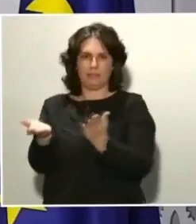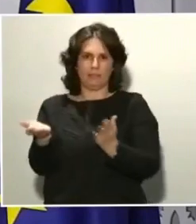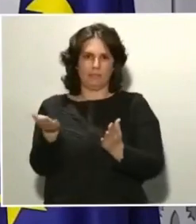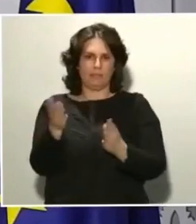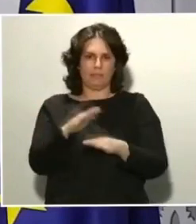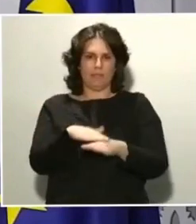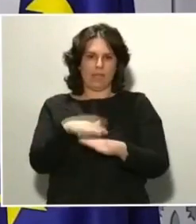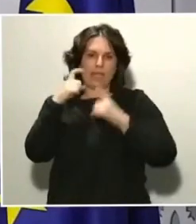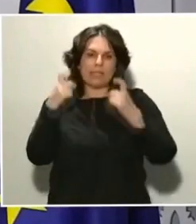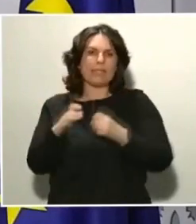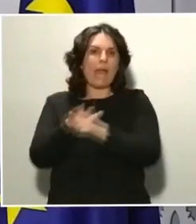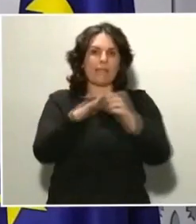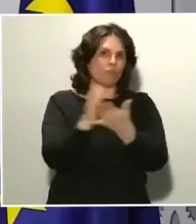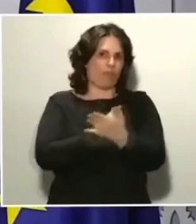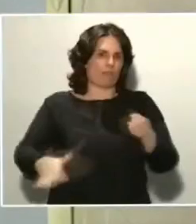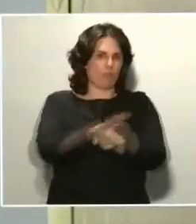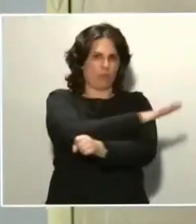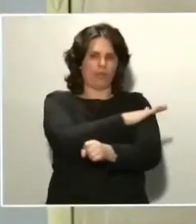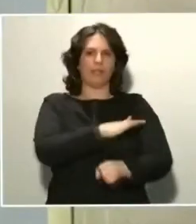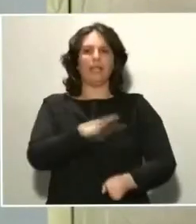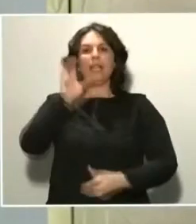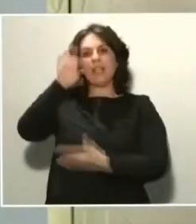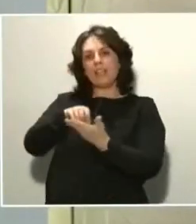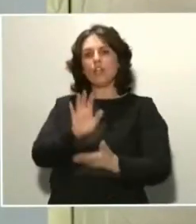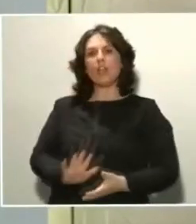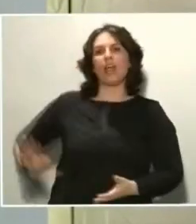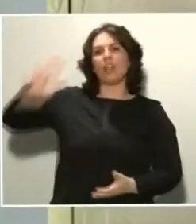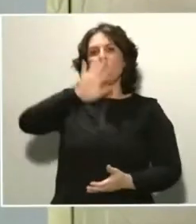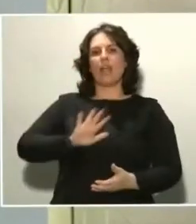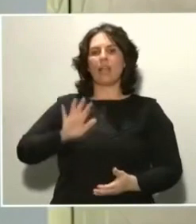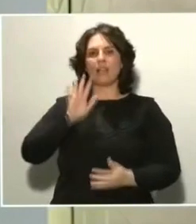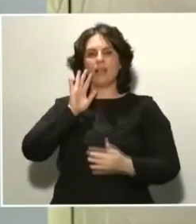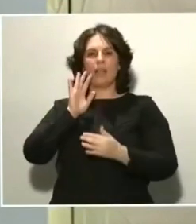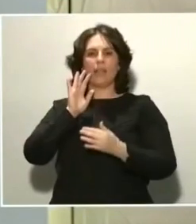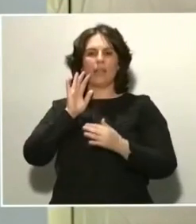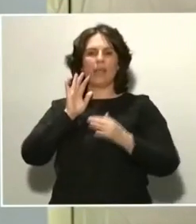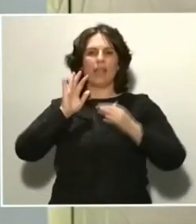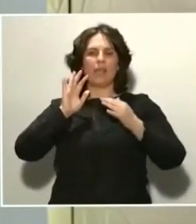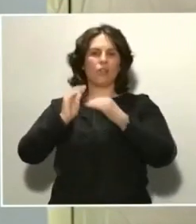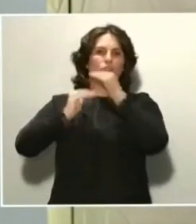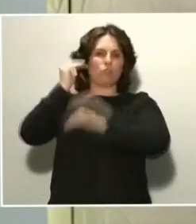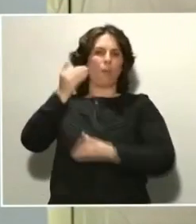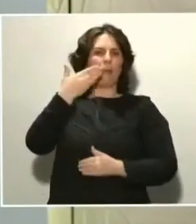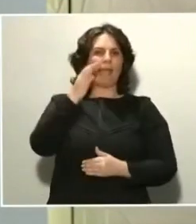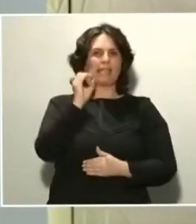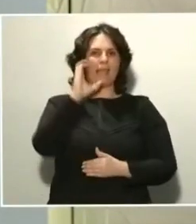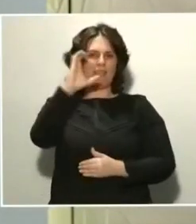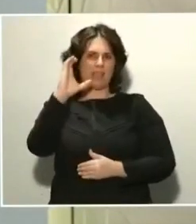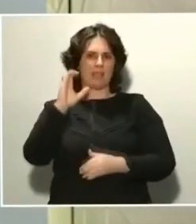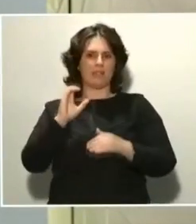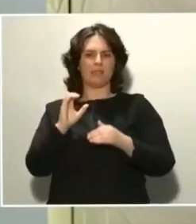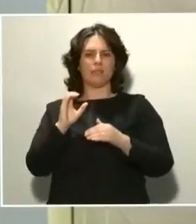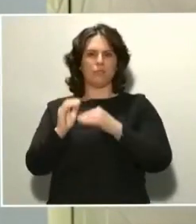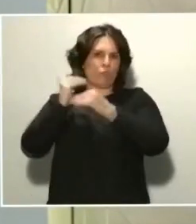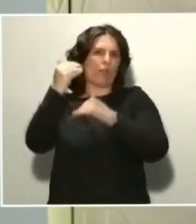áreas y el Centro Nacional de Supercomputación o el BSC, Barcelona Supercomputing Center, tiene varios proyectos de